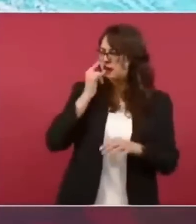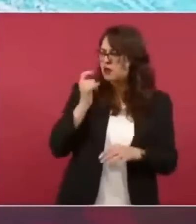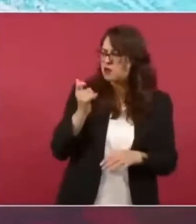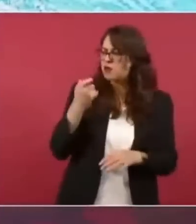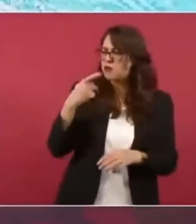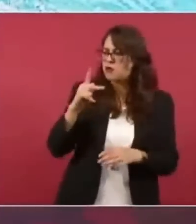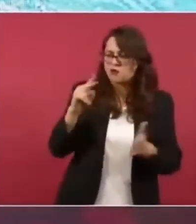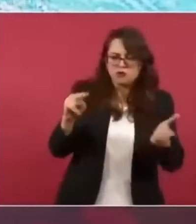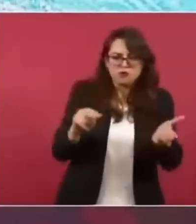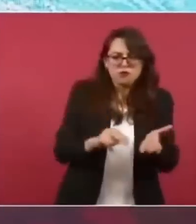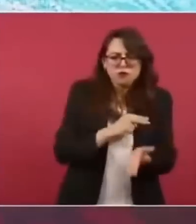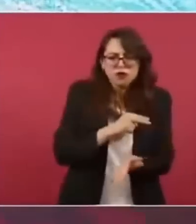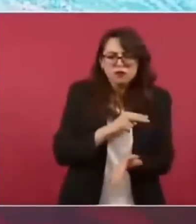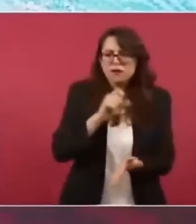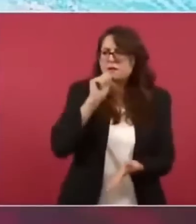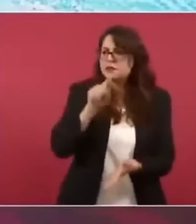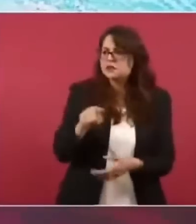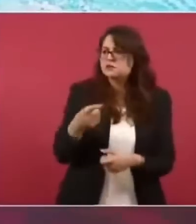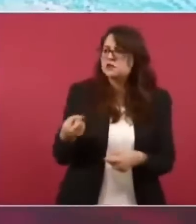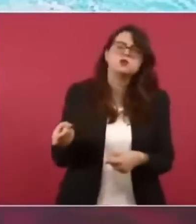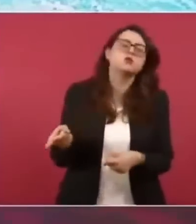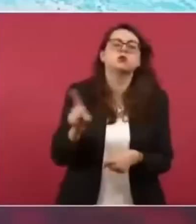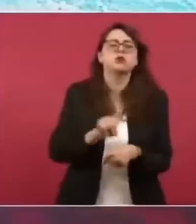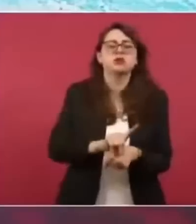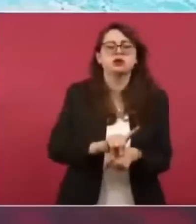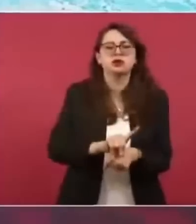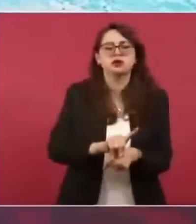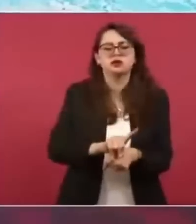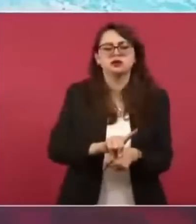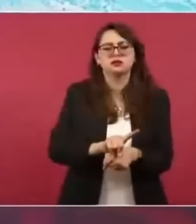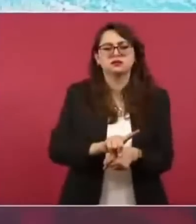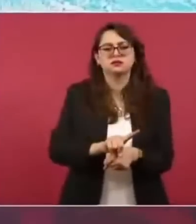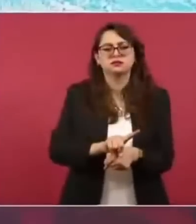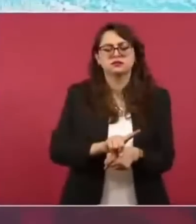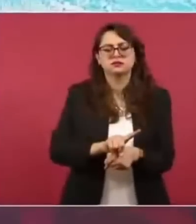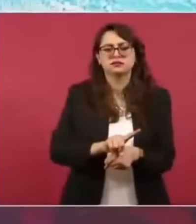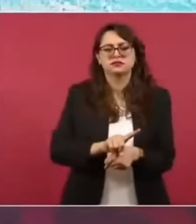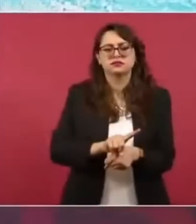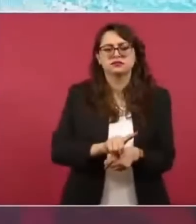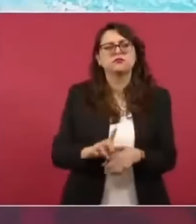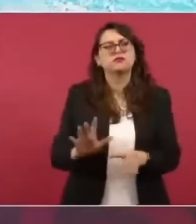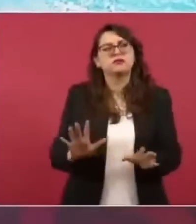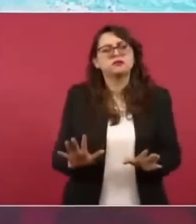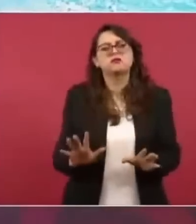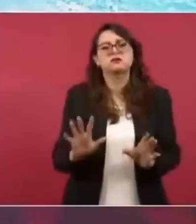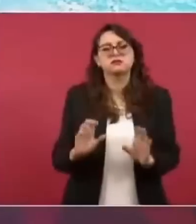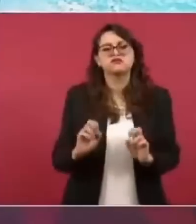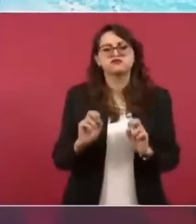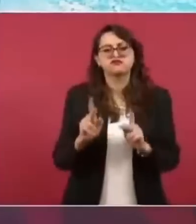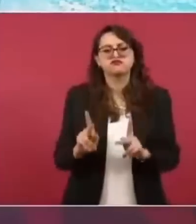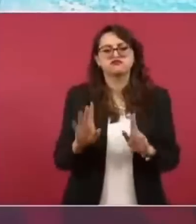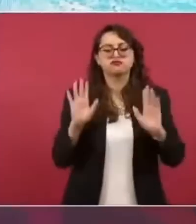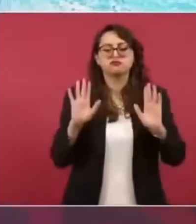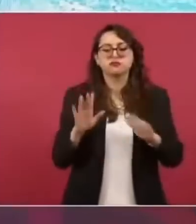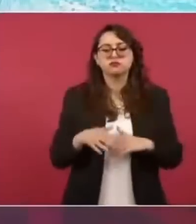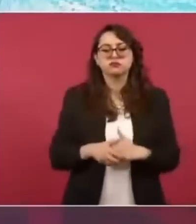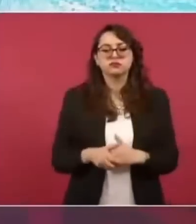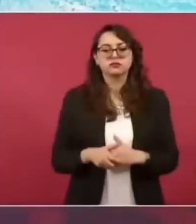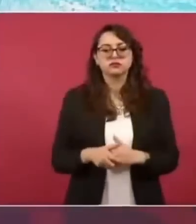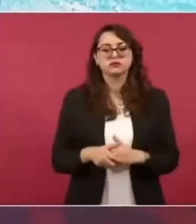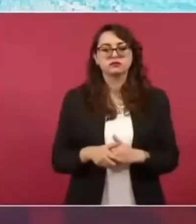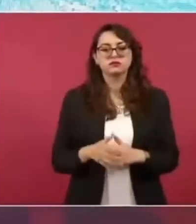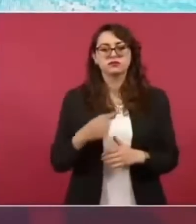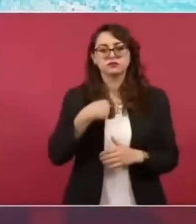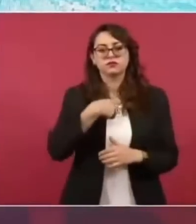íbamos a firmar que iba yo a firmar el decreto entonces